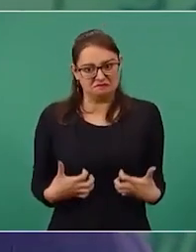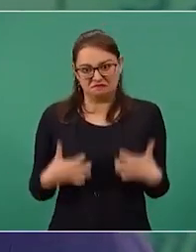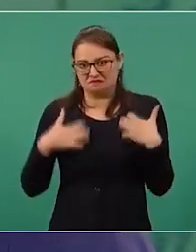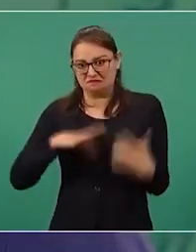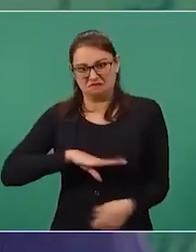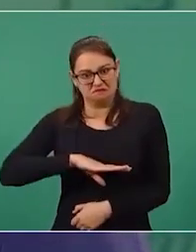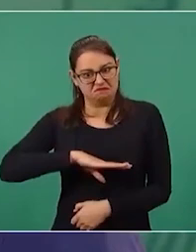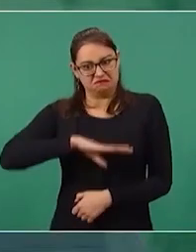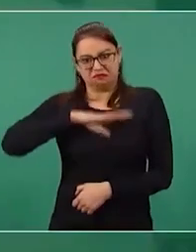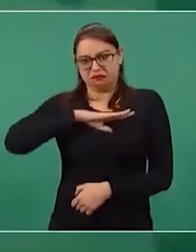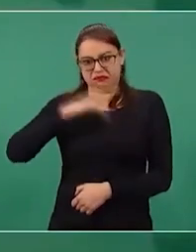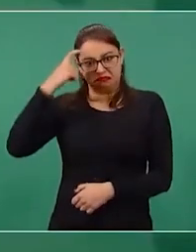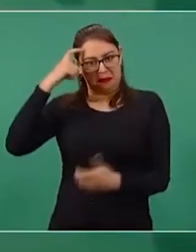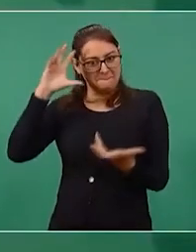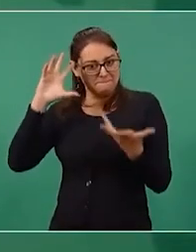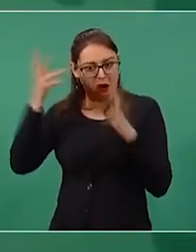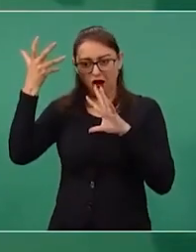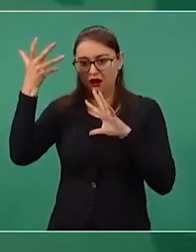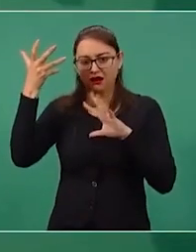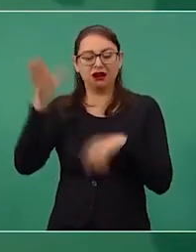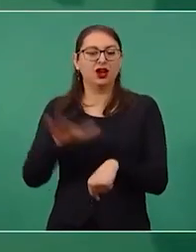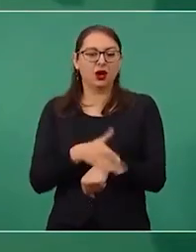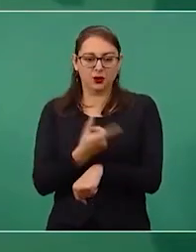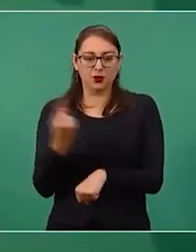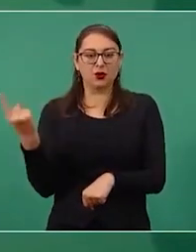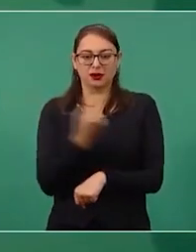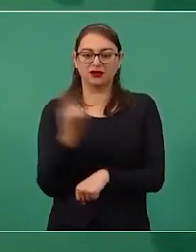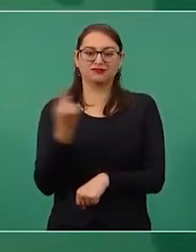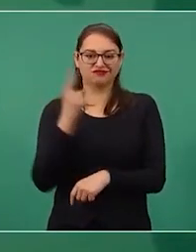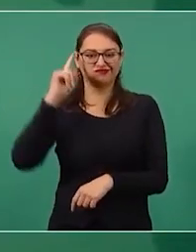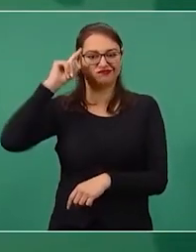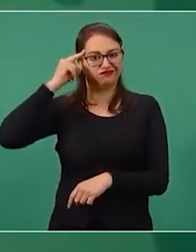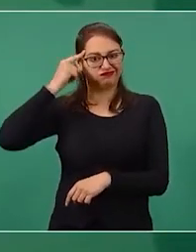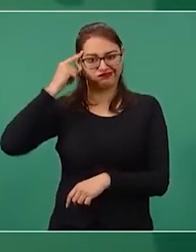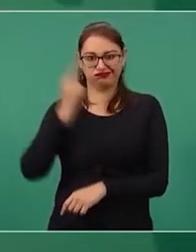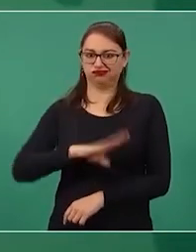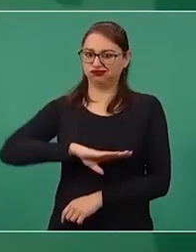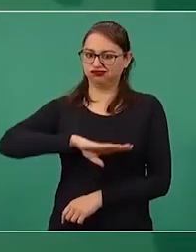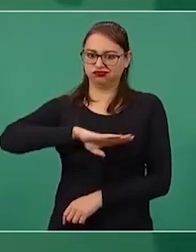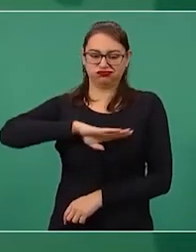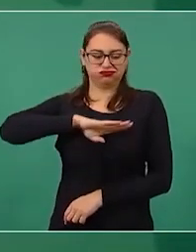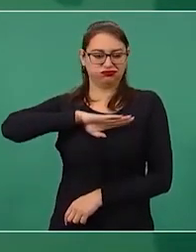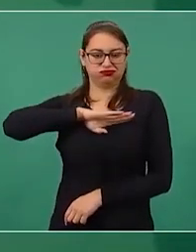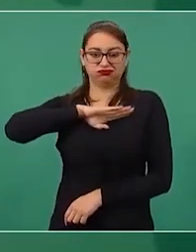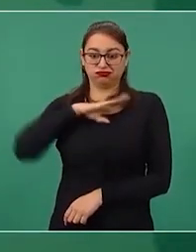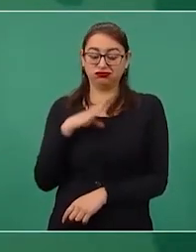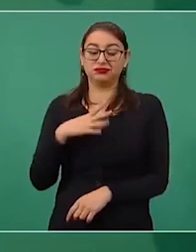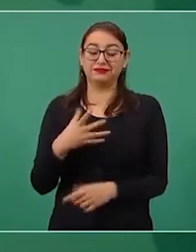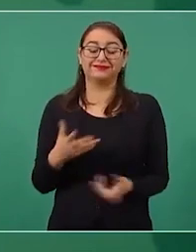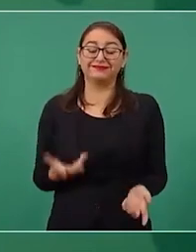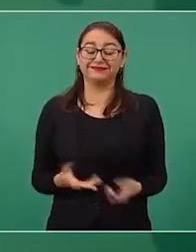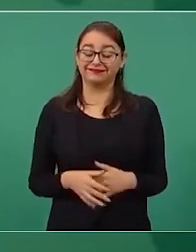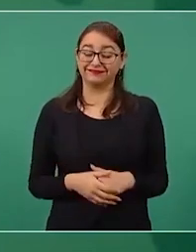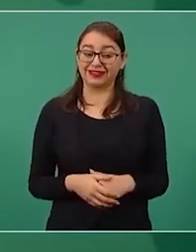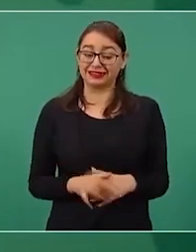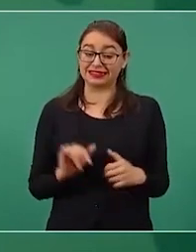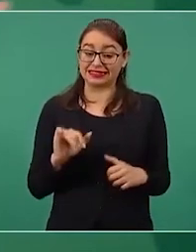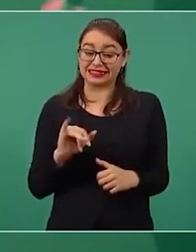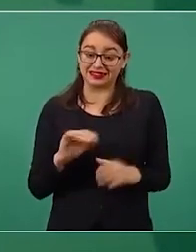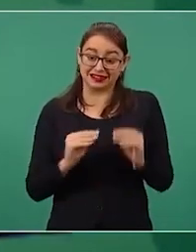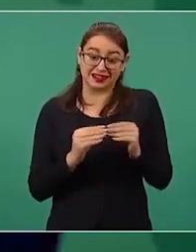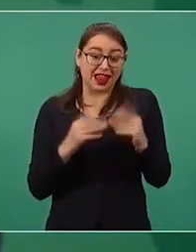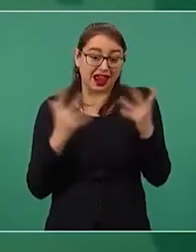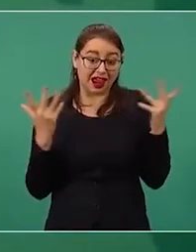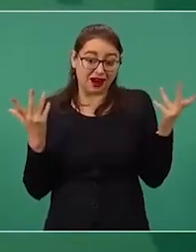por el coraje de que se